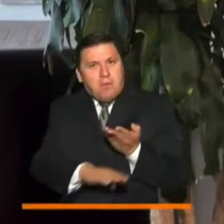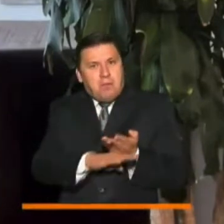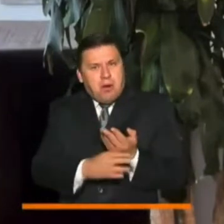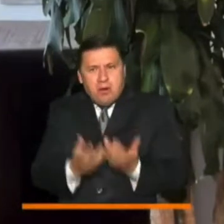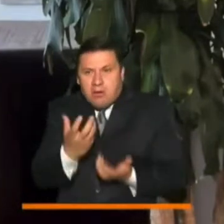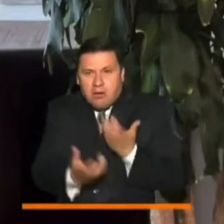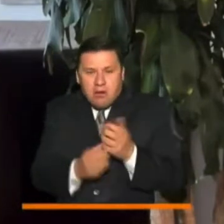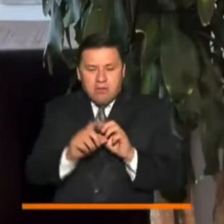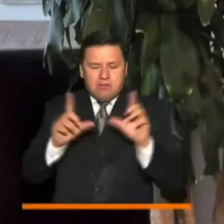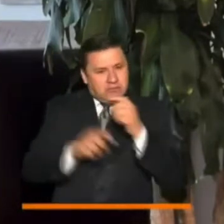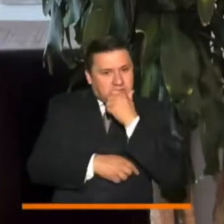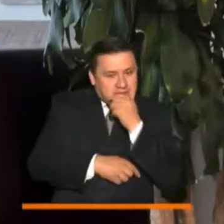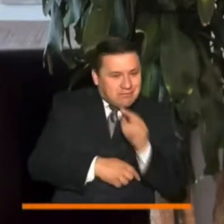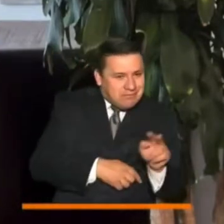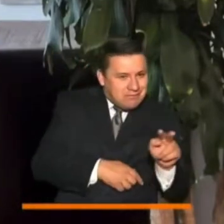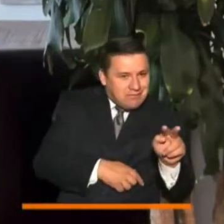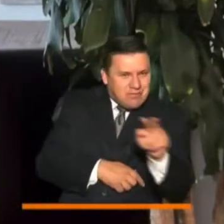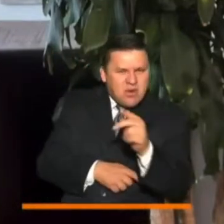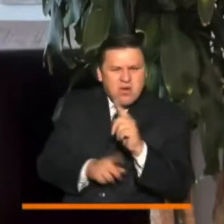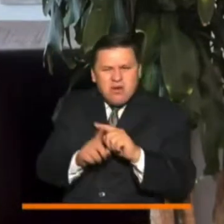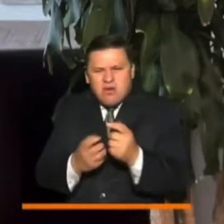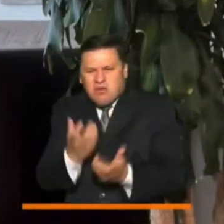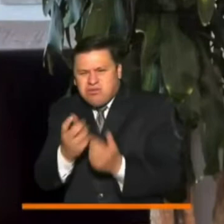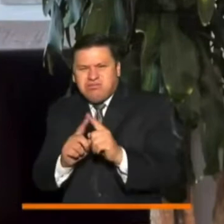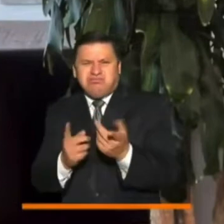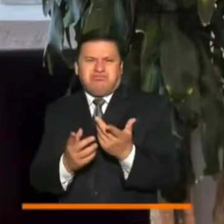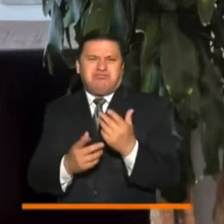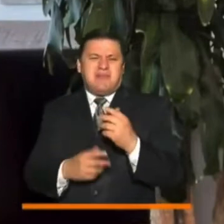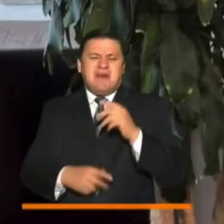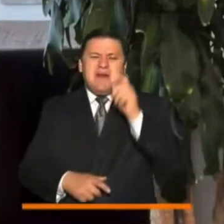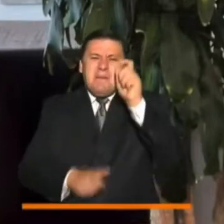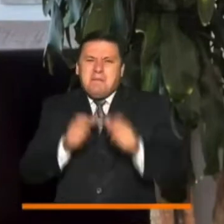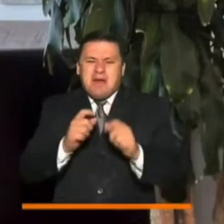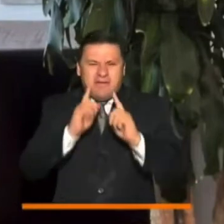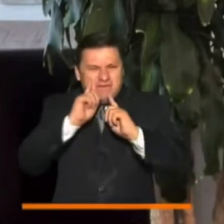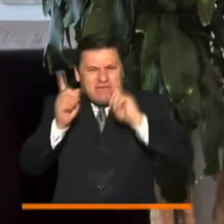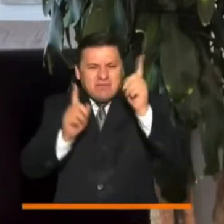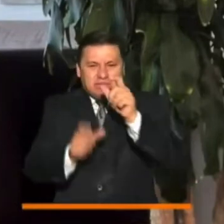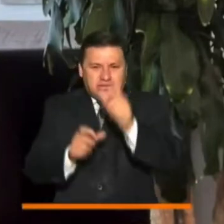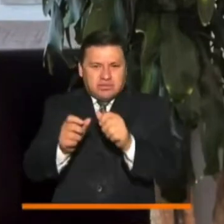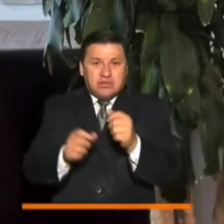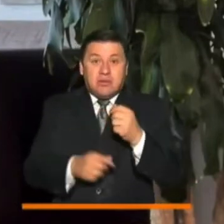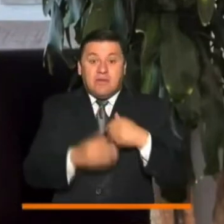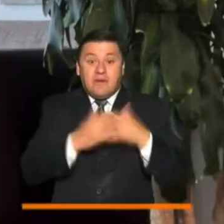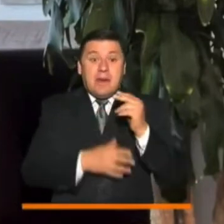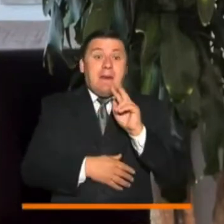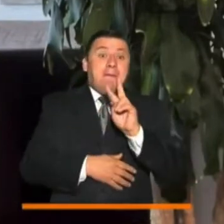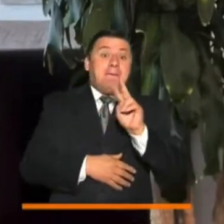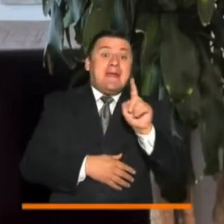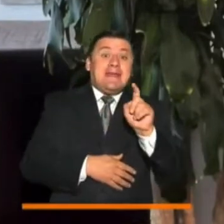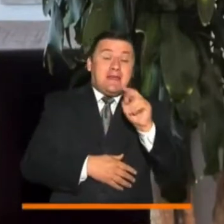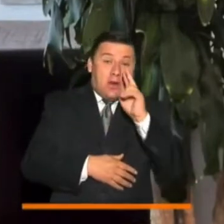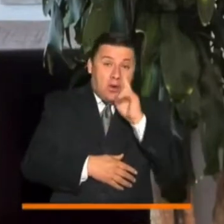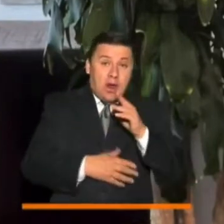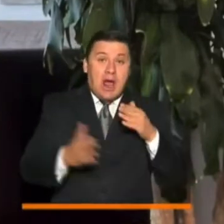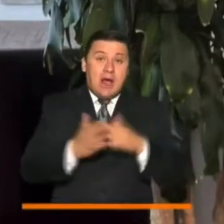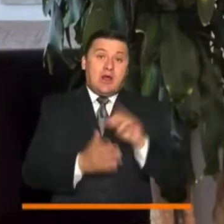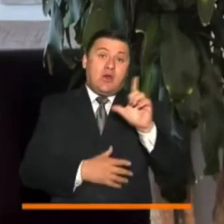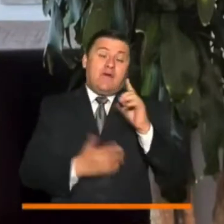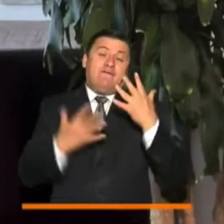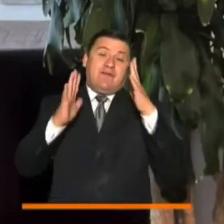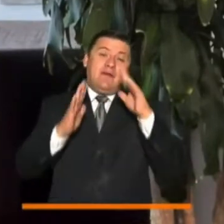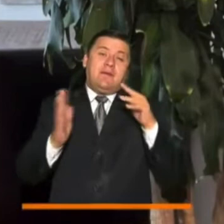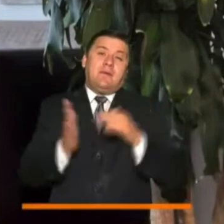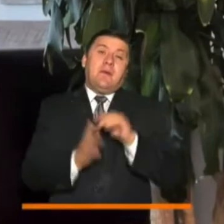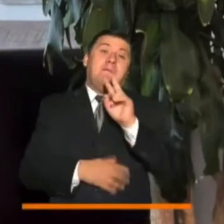gastronómica única, clases de cocinas, artistas y diferentes experiencias desde el viernes 26 de junio hasta el lunes festivo